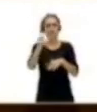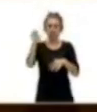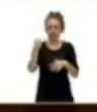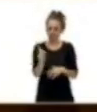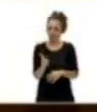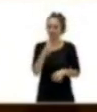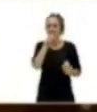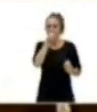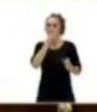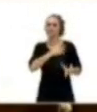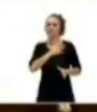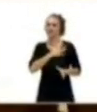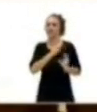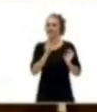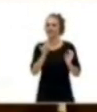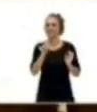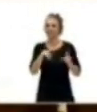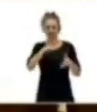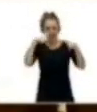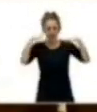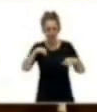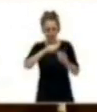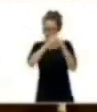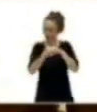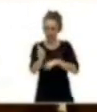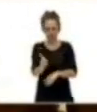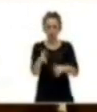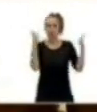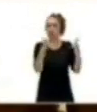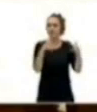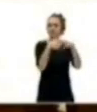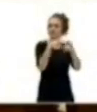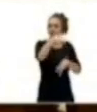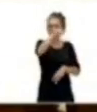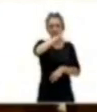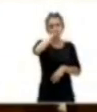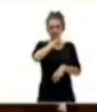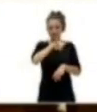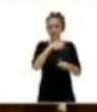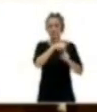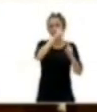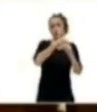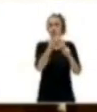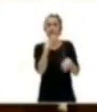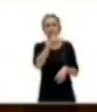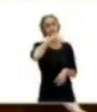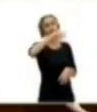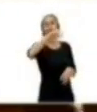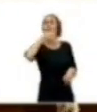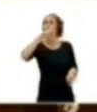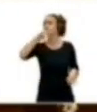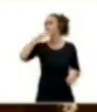realidad. La emergencia social en Canarias no se arregla con discursos vacíos y complacientes. Requiere medidas